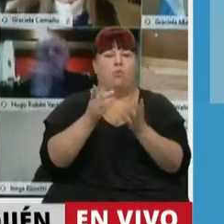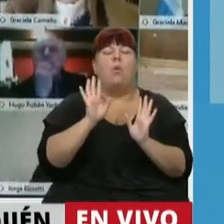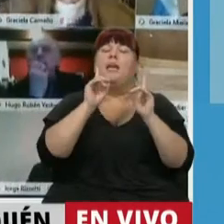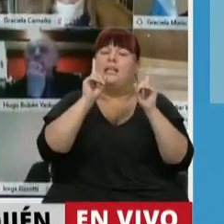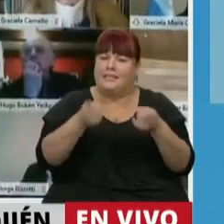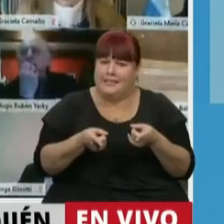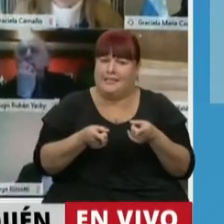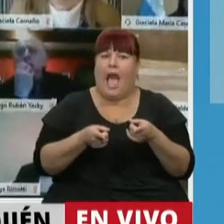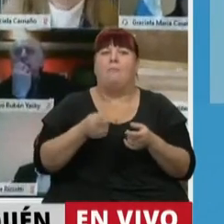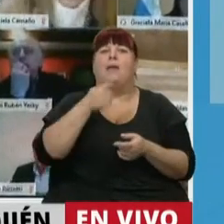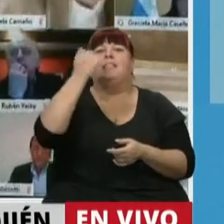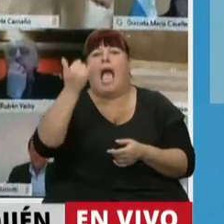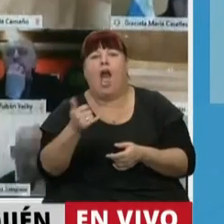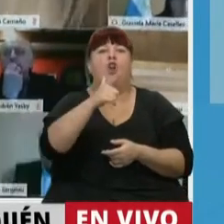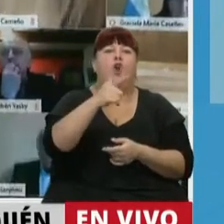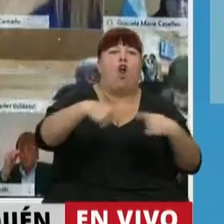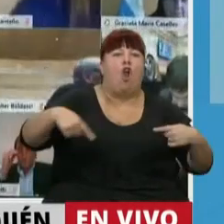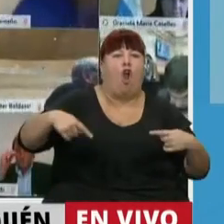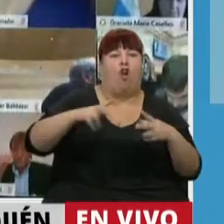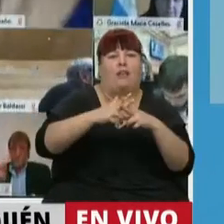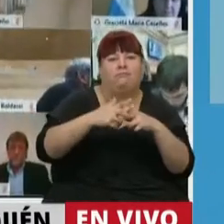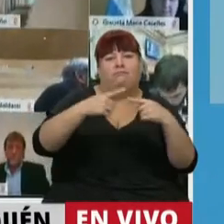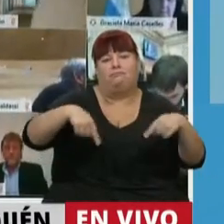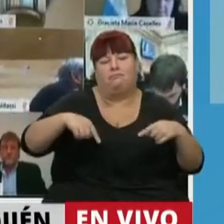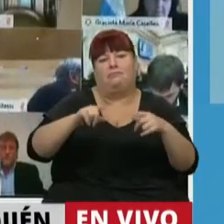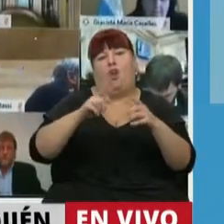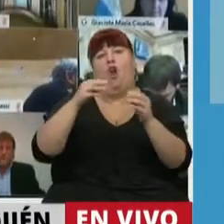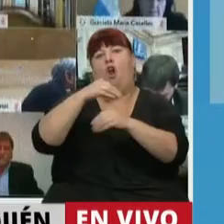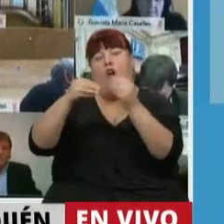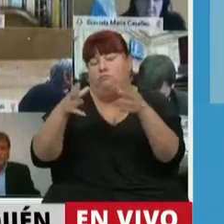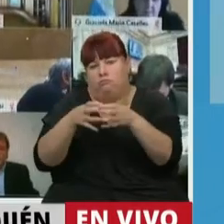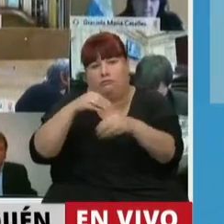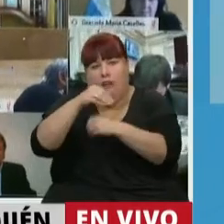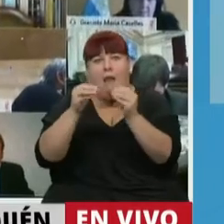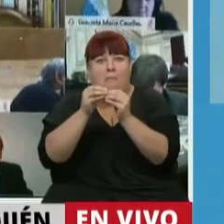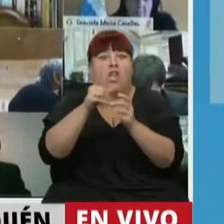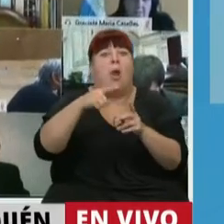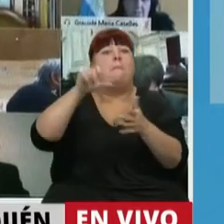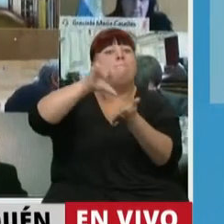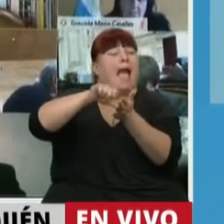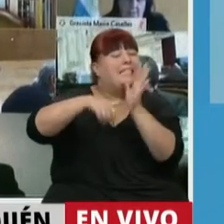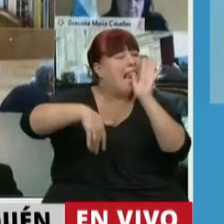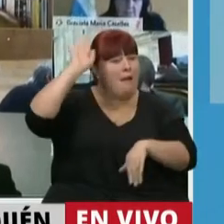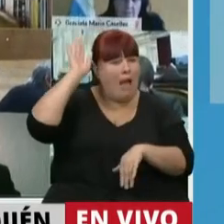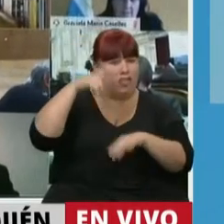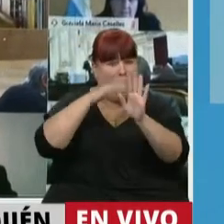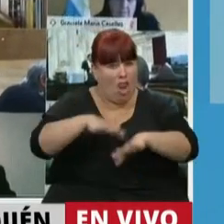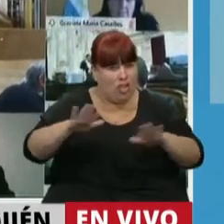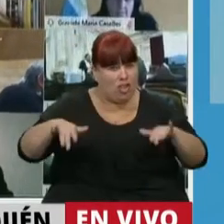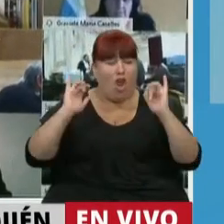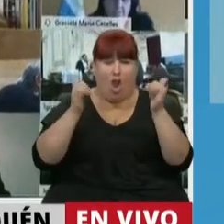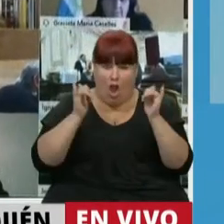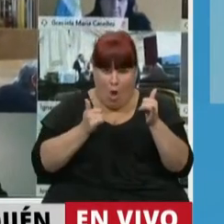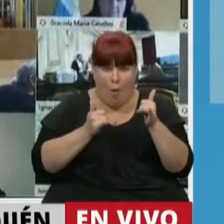pero también la disponibilidad o no de otros elementos materiales afectivos en un país en el que más de la mitad de los niños y